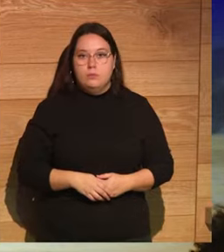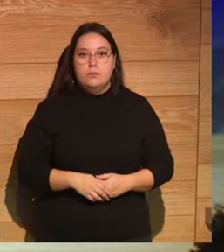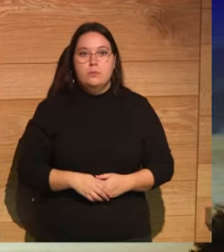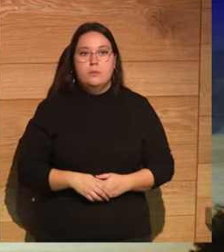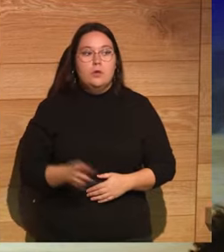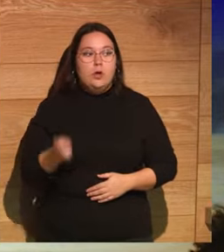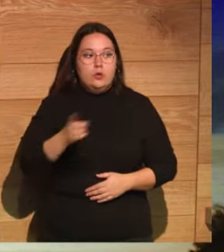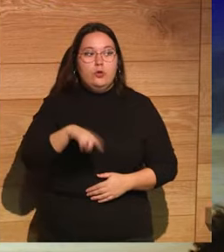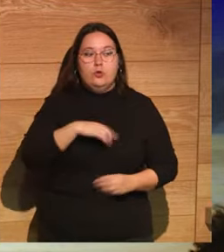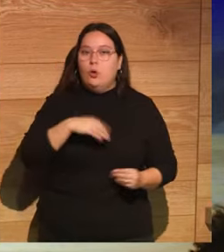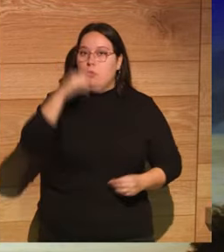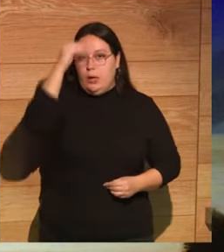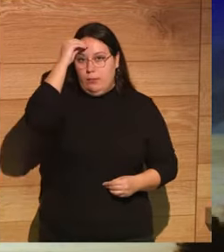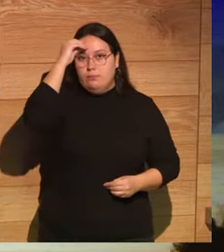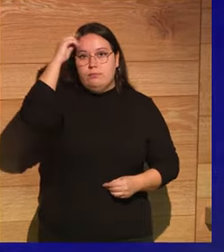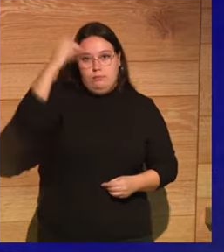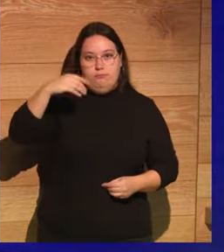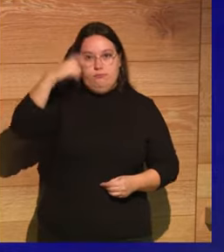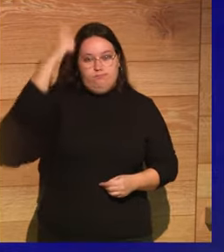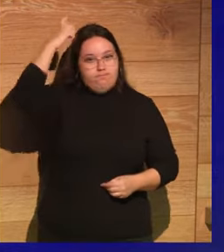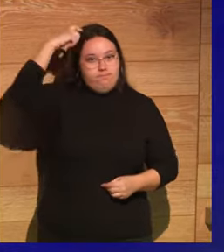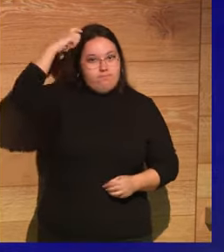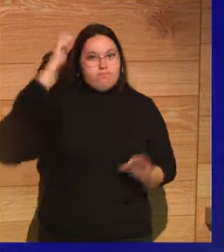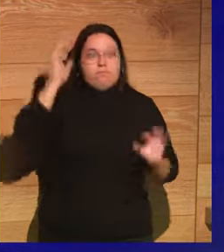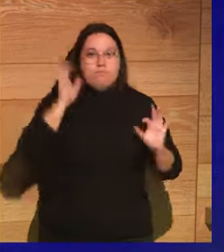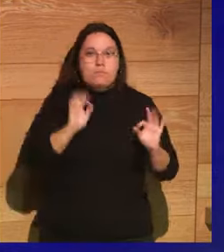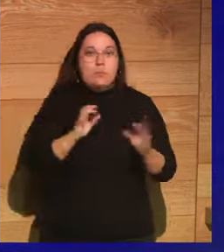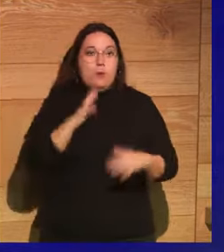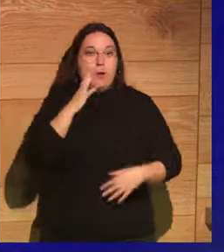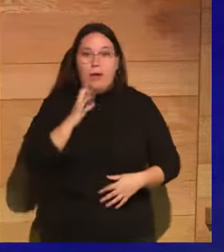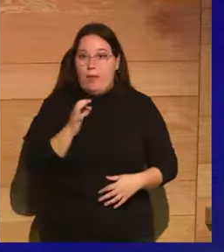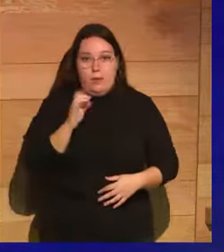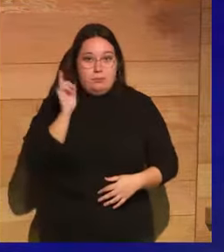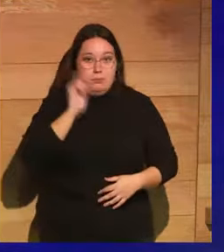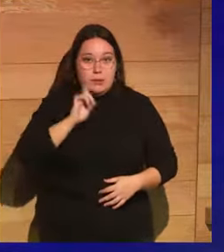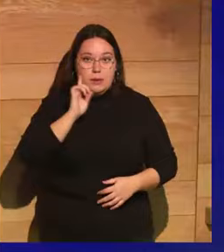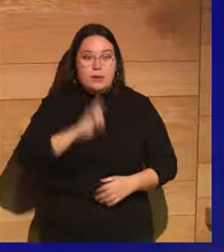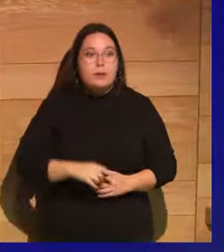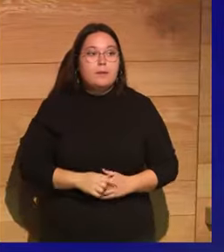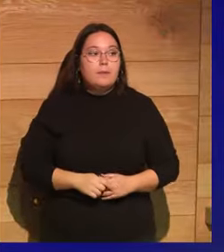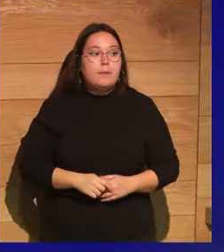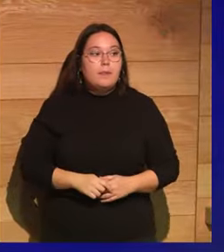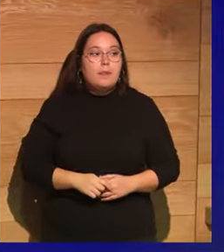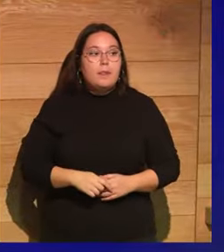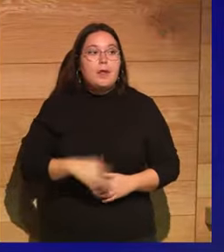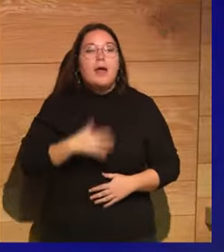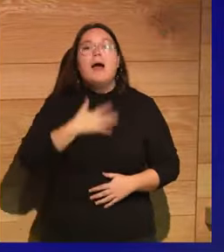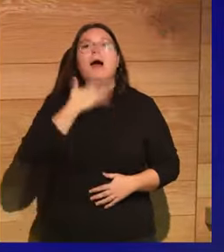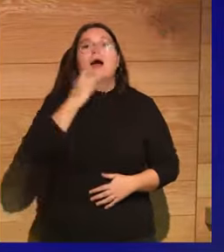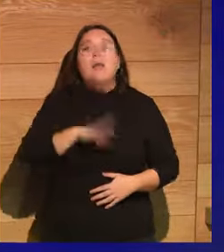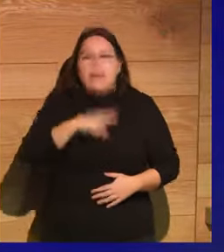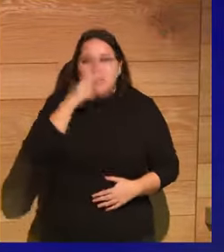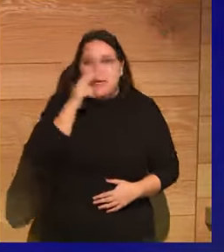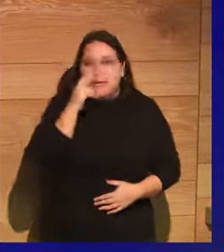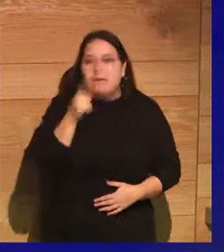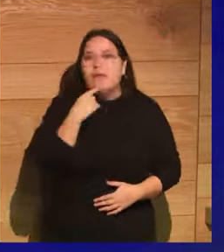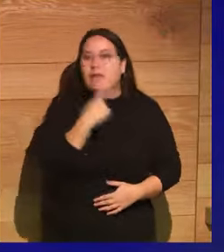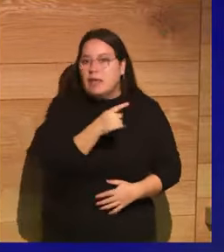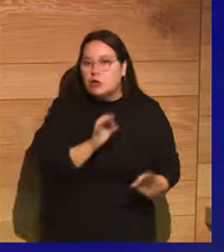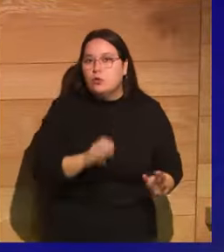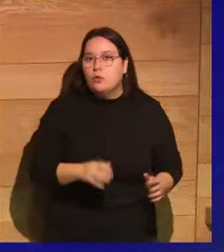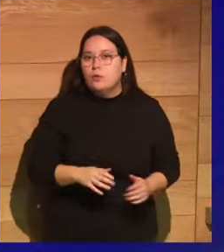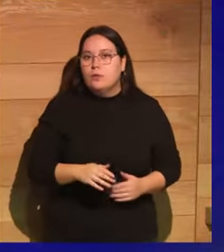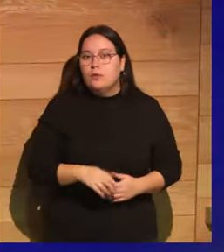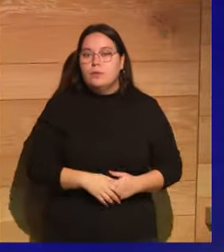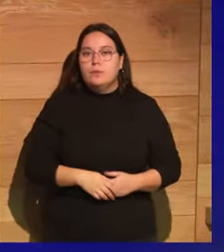tenemos un poco en la cabeza metido y en realidad tenemos que decir que absolutamente nada. Pero decías tú muy bien, ¿a quién le interesaba decir